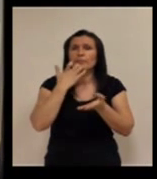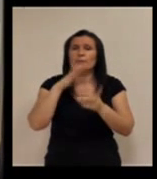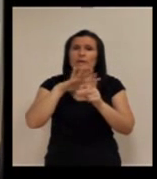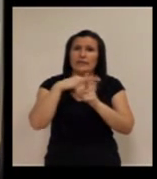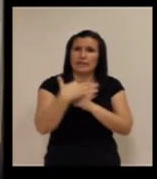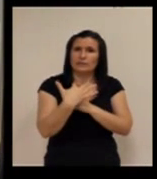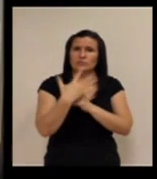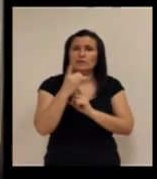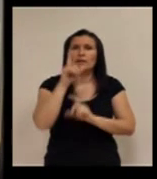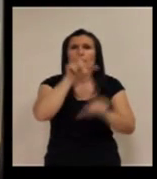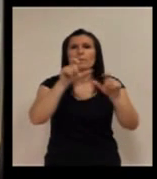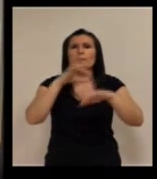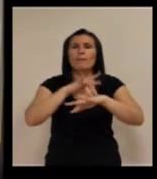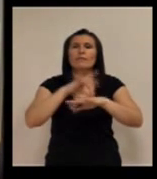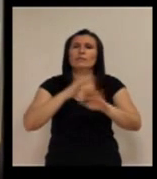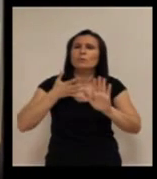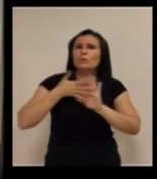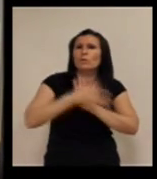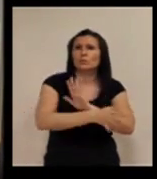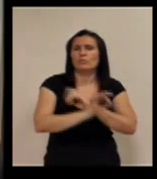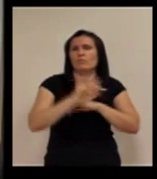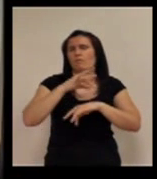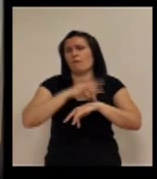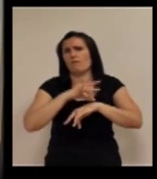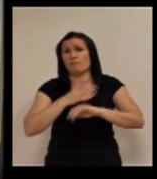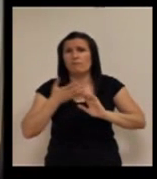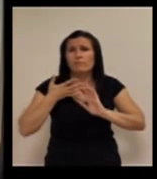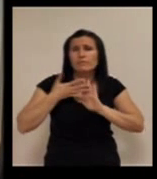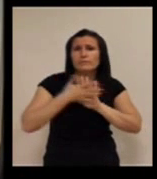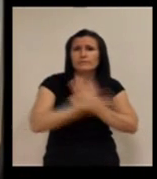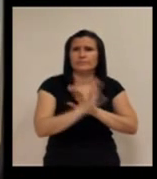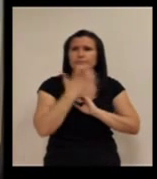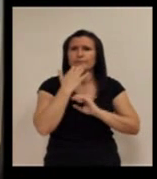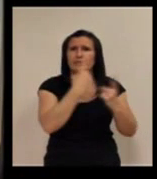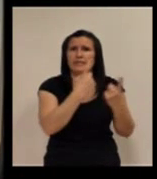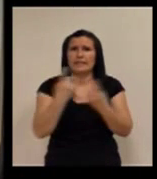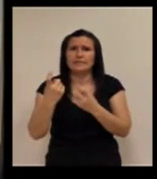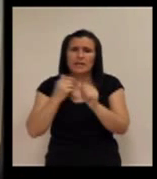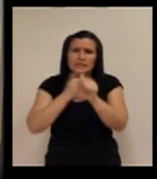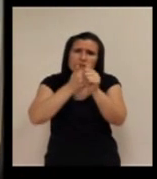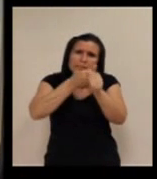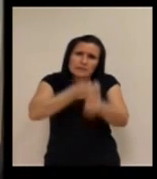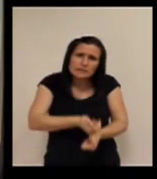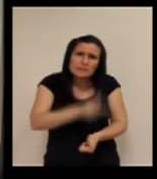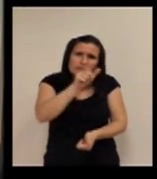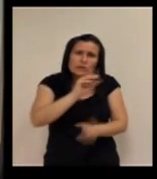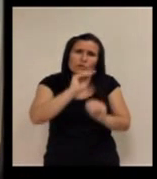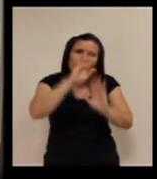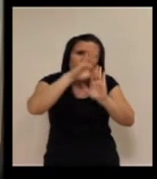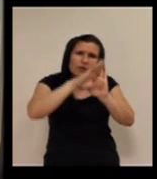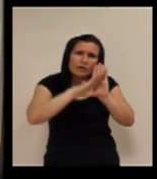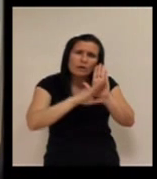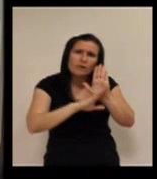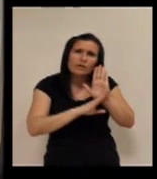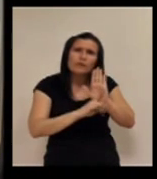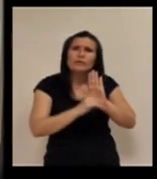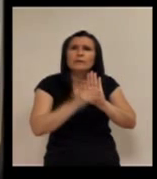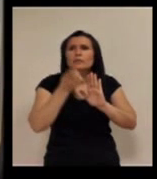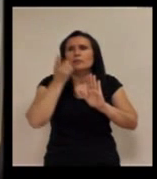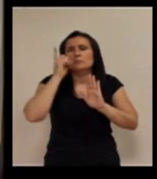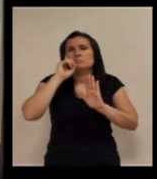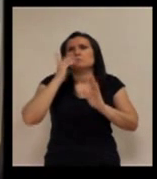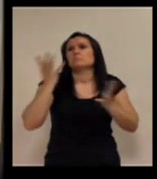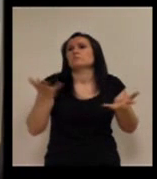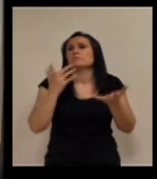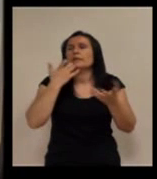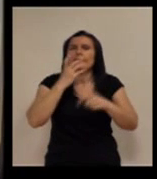en el caso, por ejemplo, de pacientes crónicos o enfermos crónicos que necesiten un seguimiento de sus pautas, de, yo